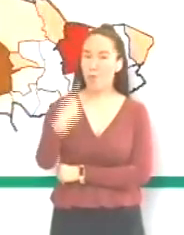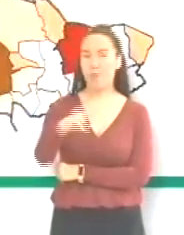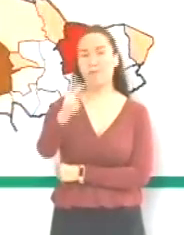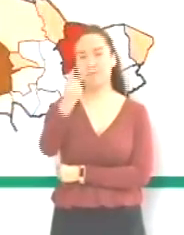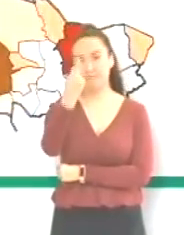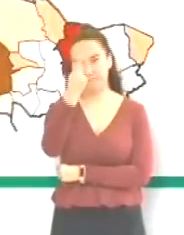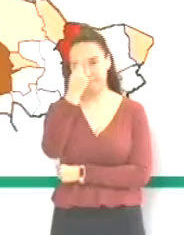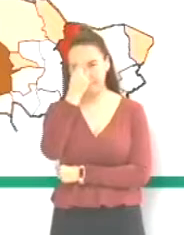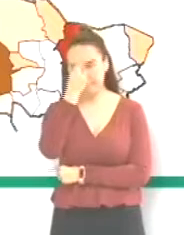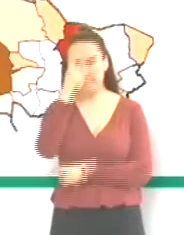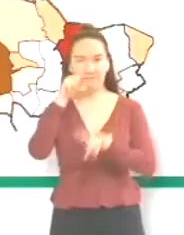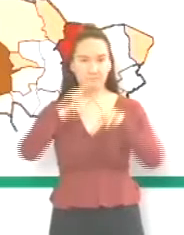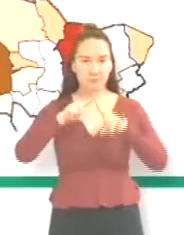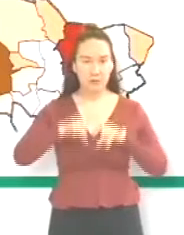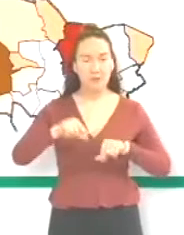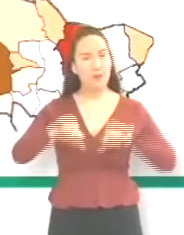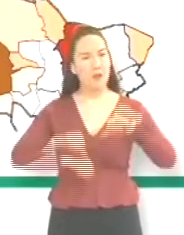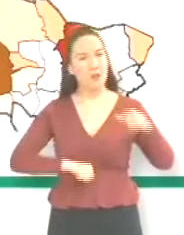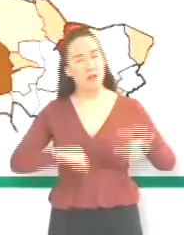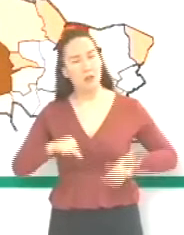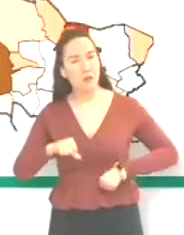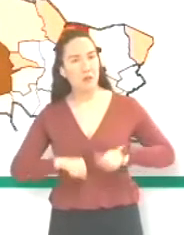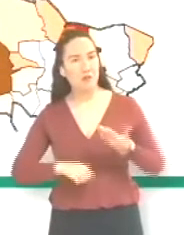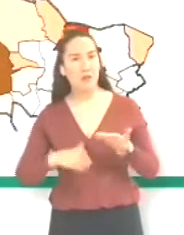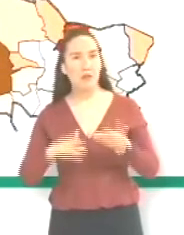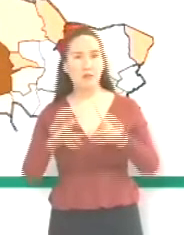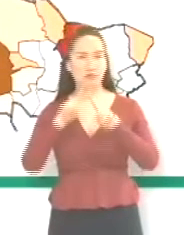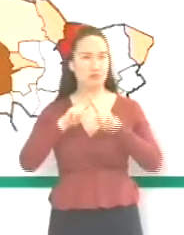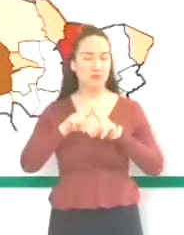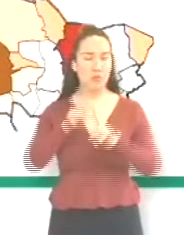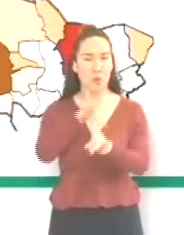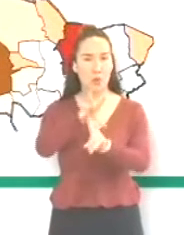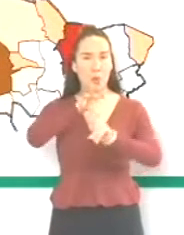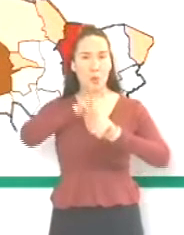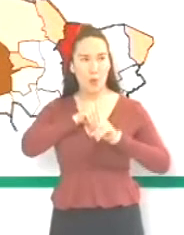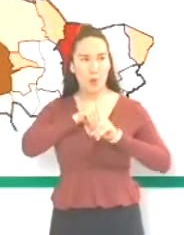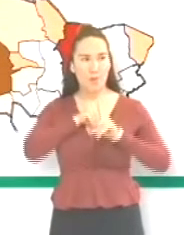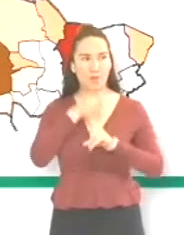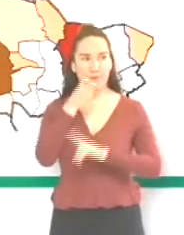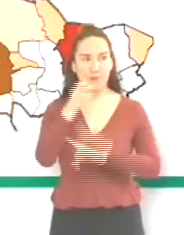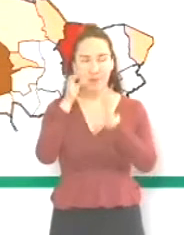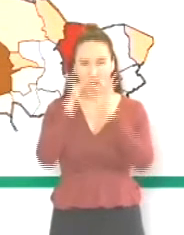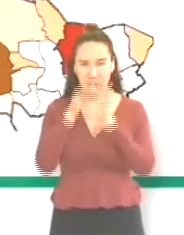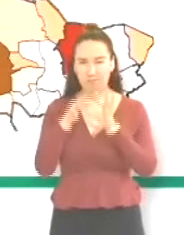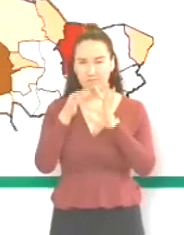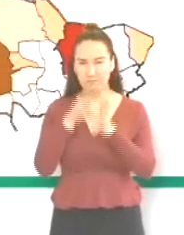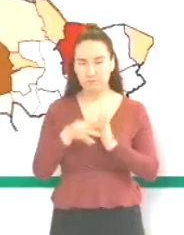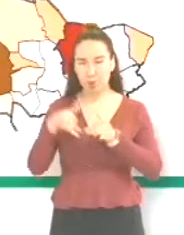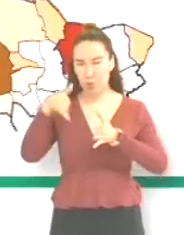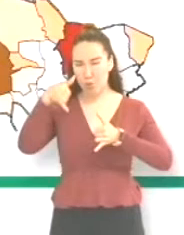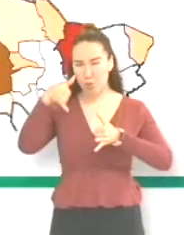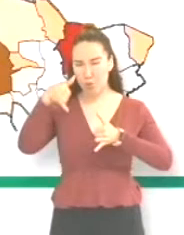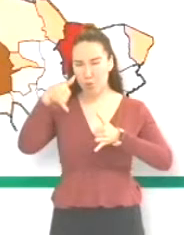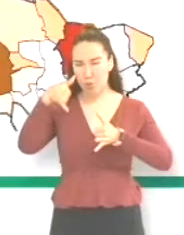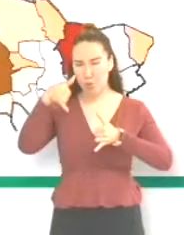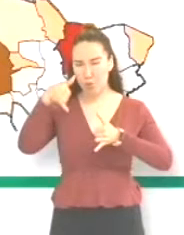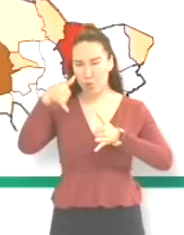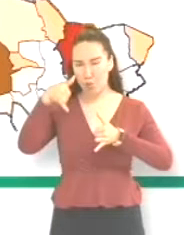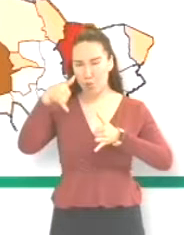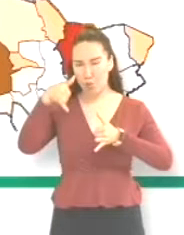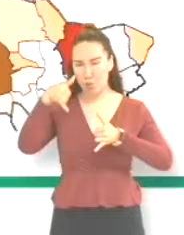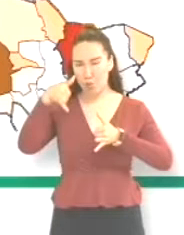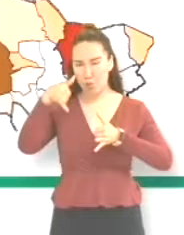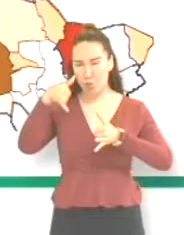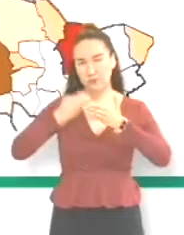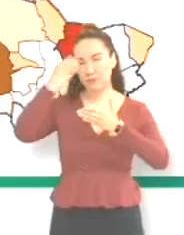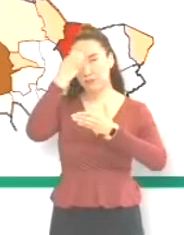en el interior del estado, en sus diferentes actividades, y bueno, así lo señalan los estudios epidemiológicos practicados en